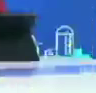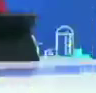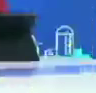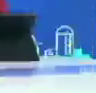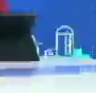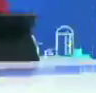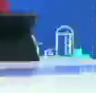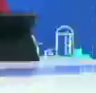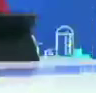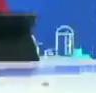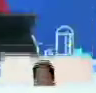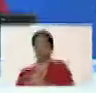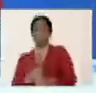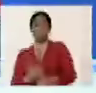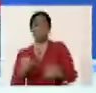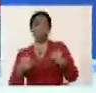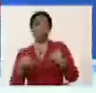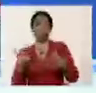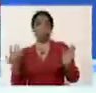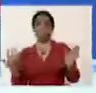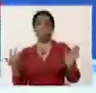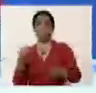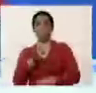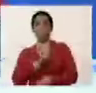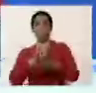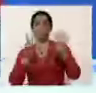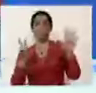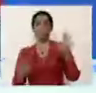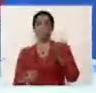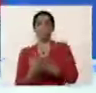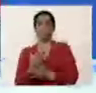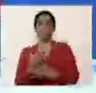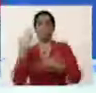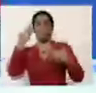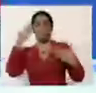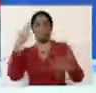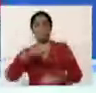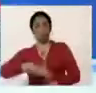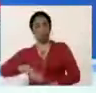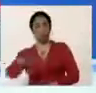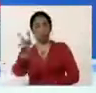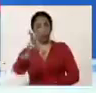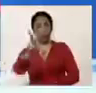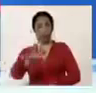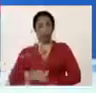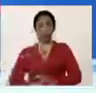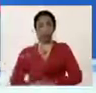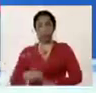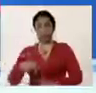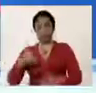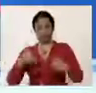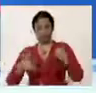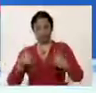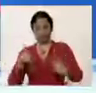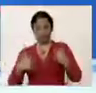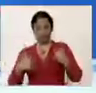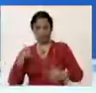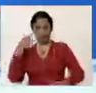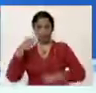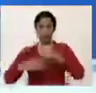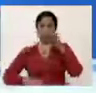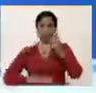esperar de un miércoles? Miércoles 27 de mayo, saludo a toda Venezuela. Hoy miércoles productivo,